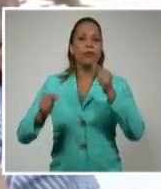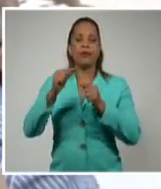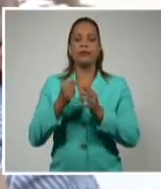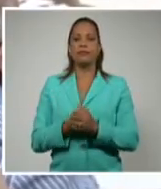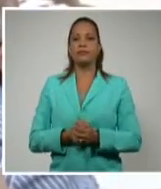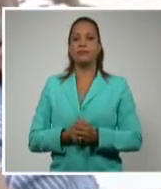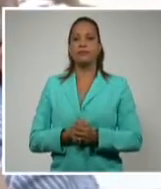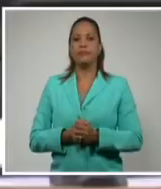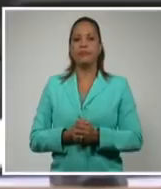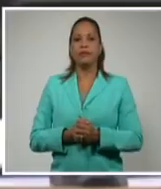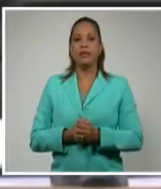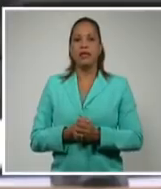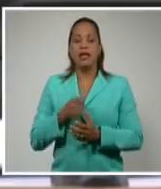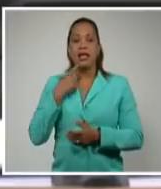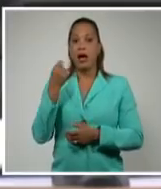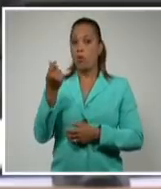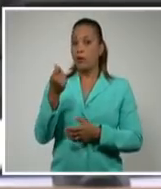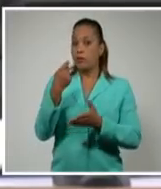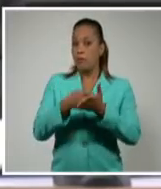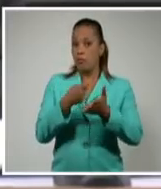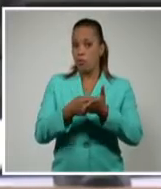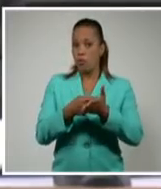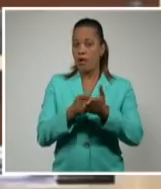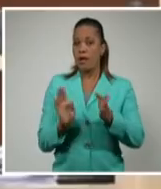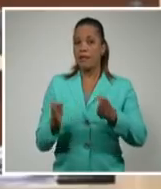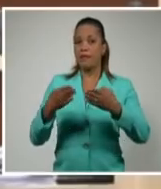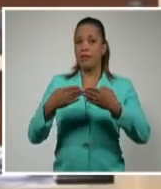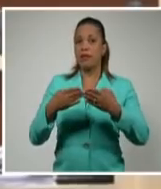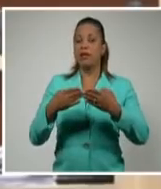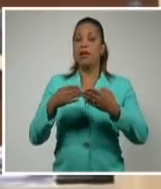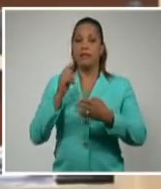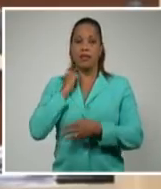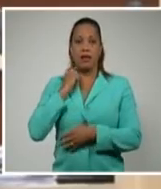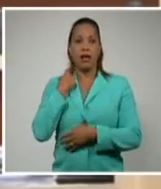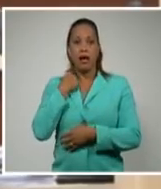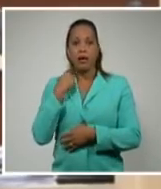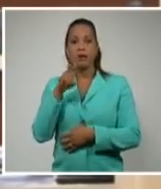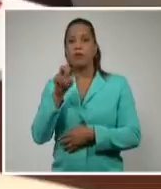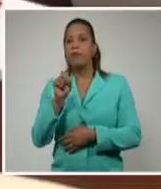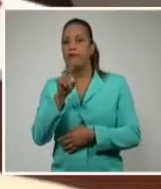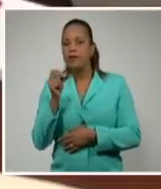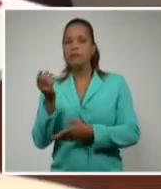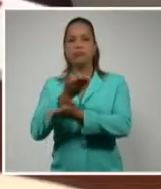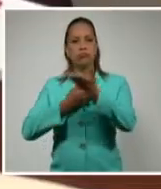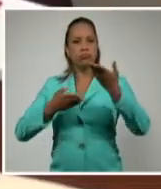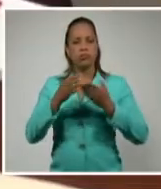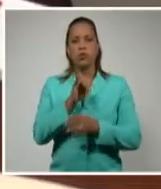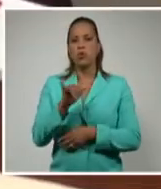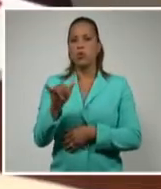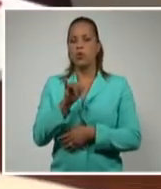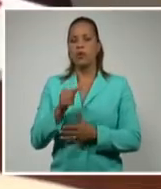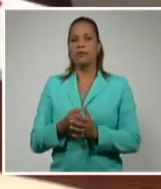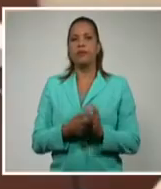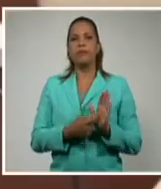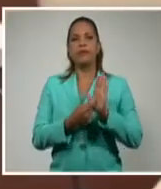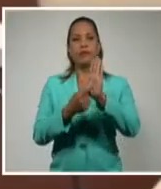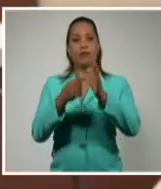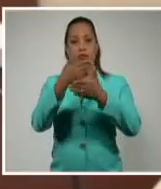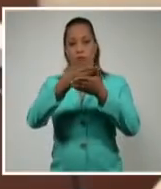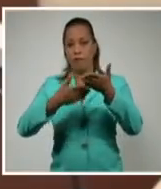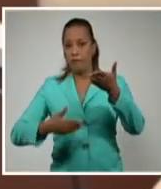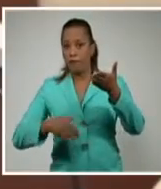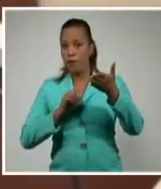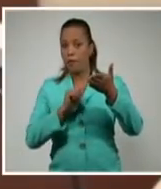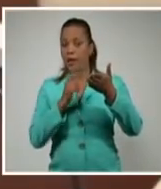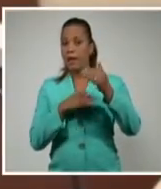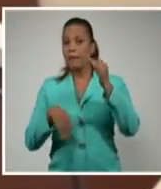de las cuentas por cobrar y pagar al cierre de 2020 fue ampliamente debatido. Al presentar el informe, la ministra de